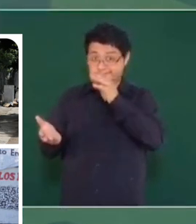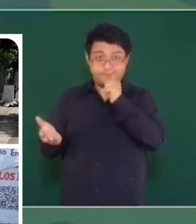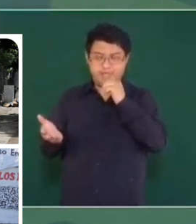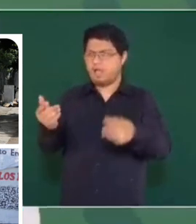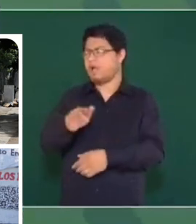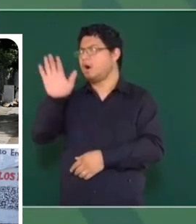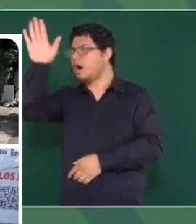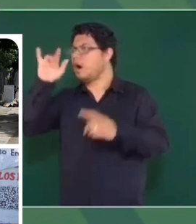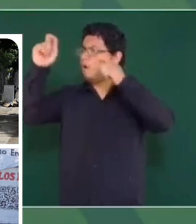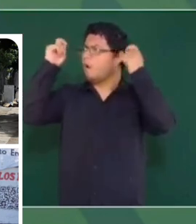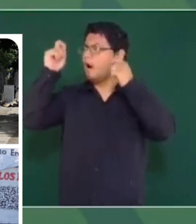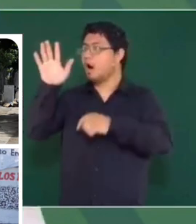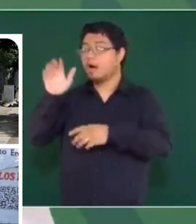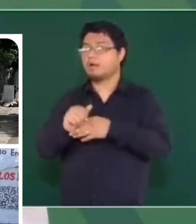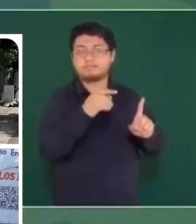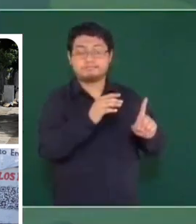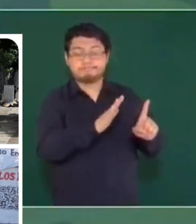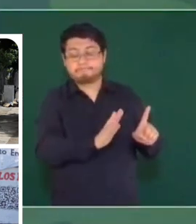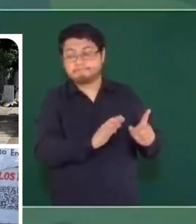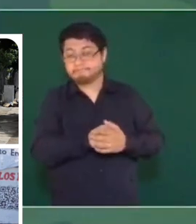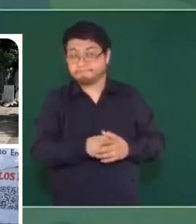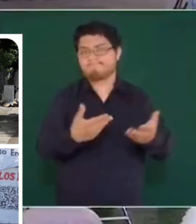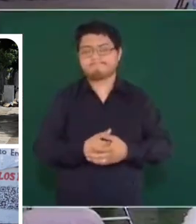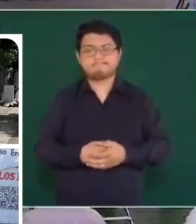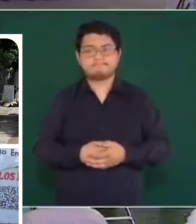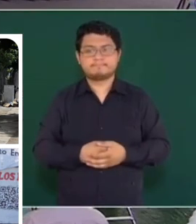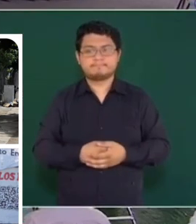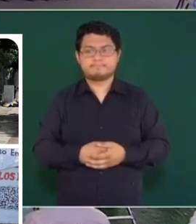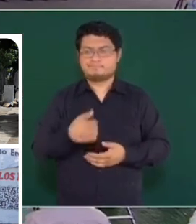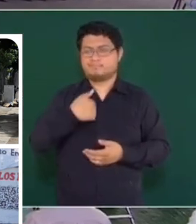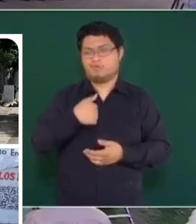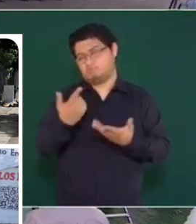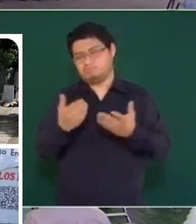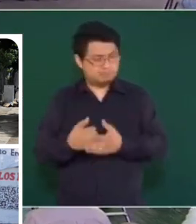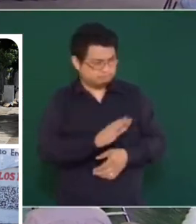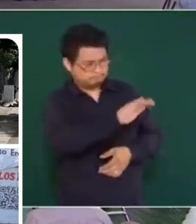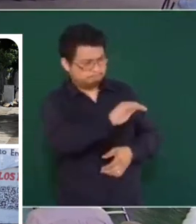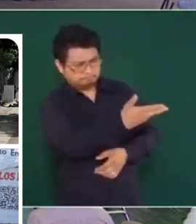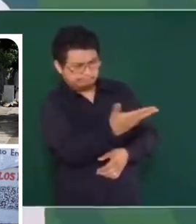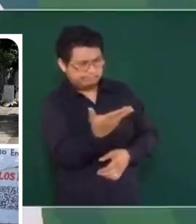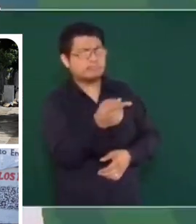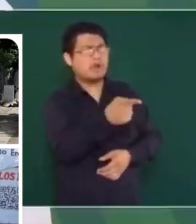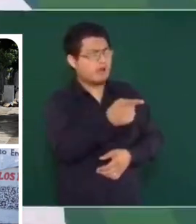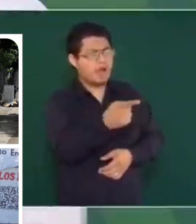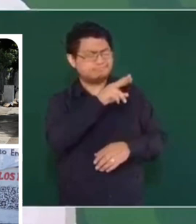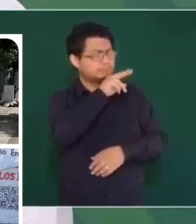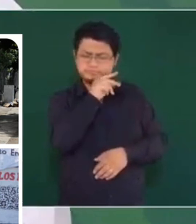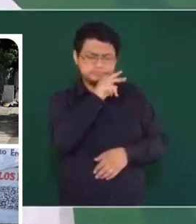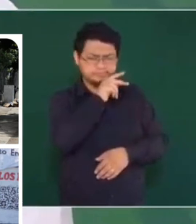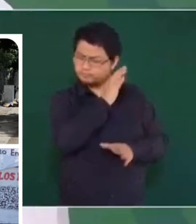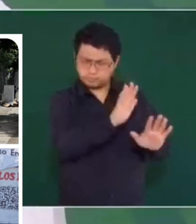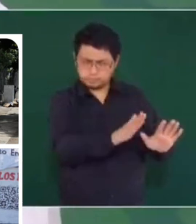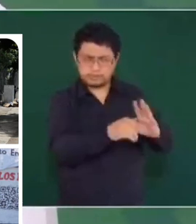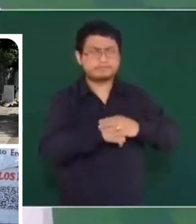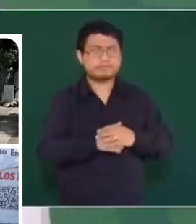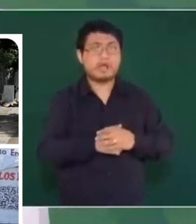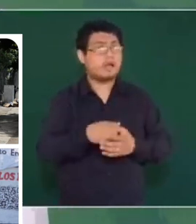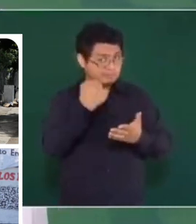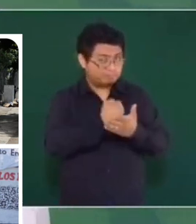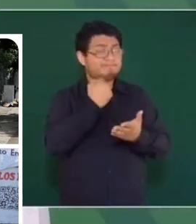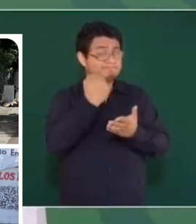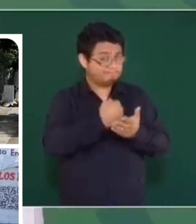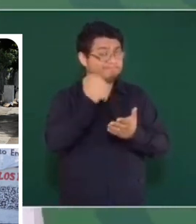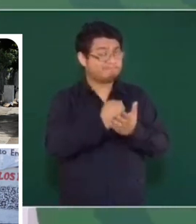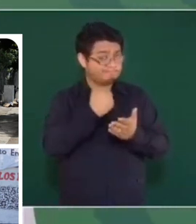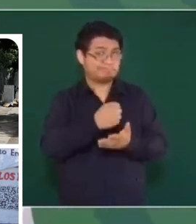porque te acusamos de dictador, de autoritario. Le digo a la gente que no se preocupe. Que hay que luchar